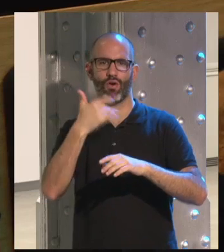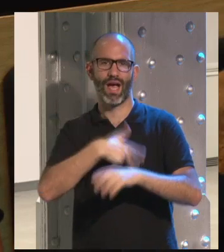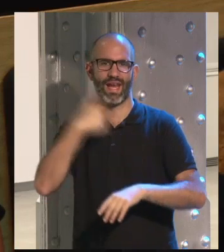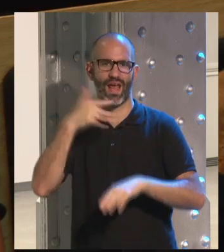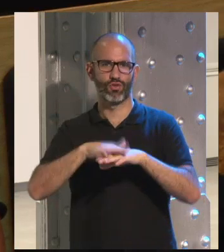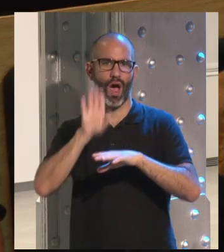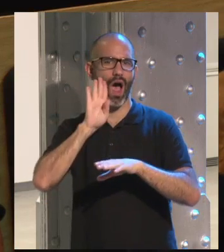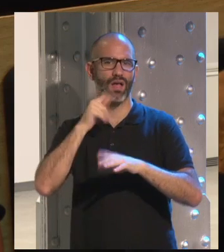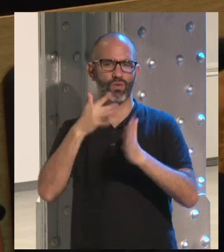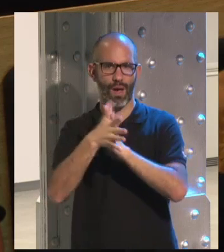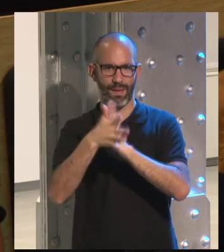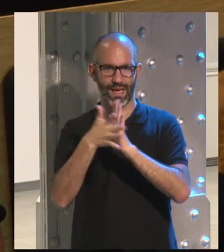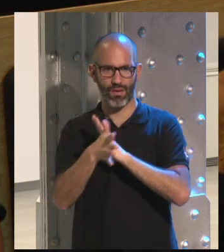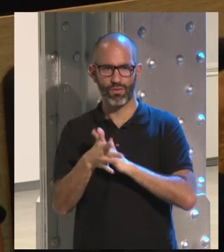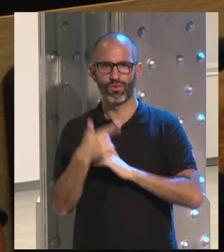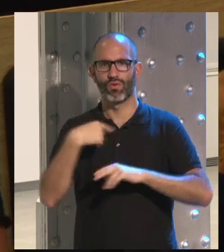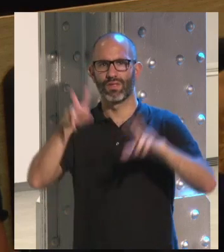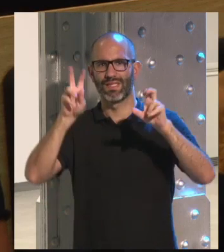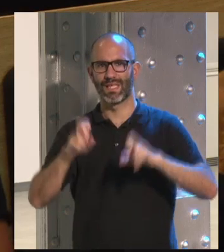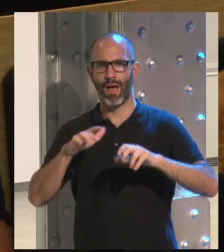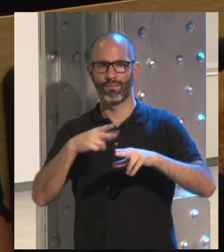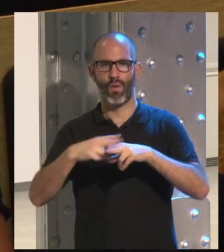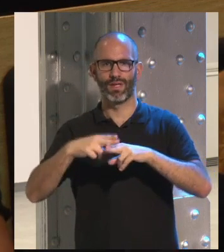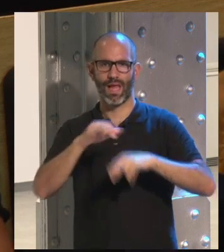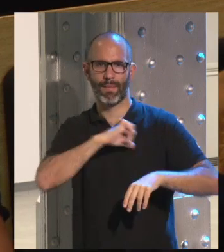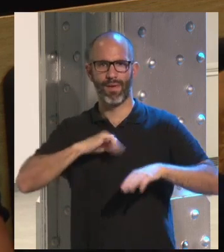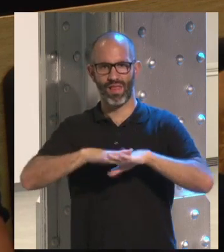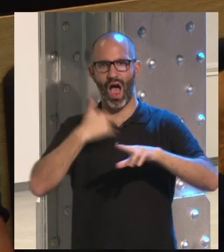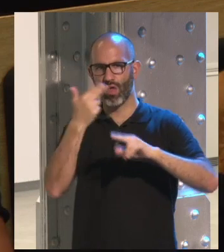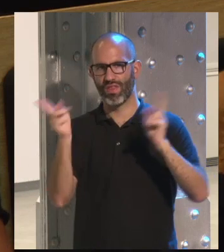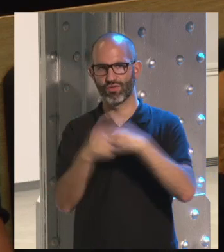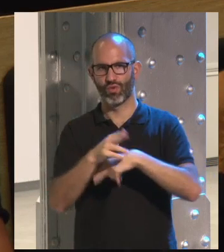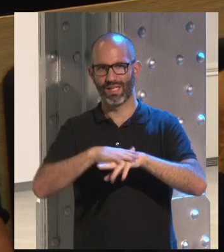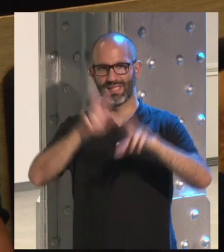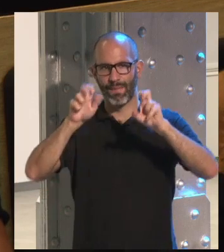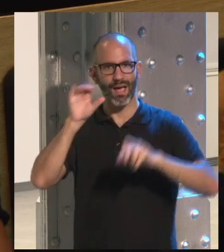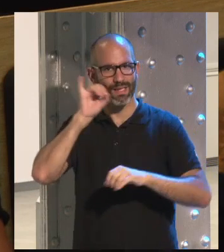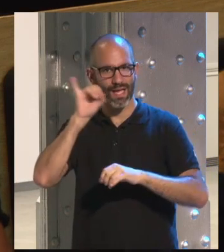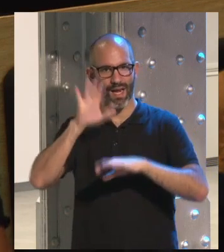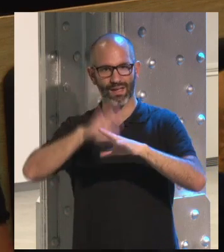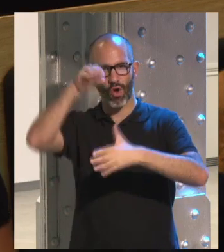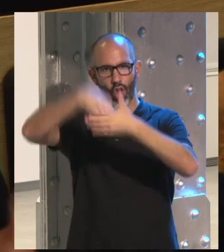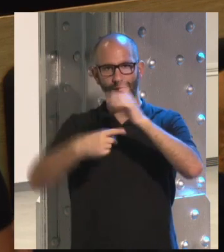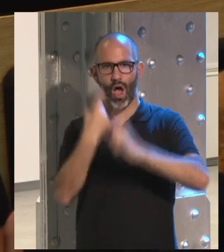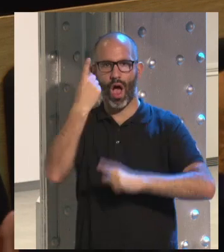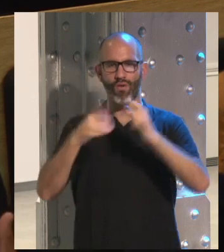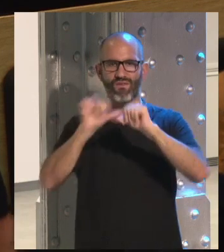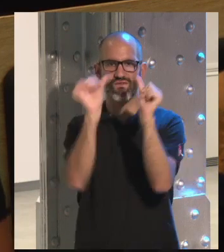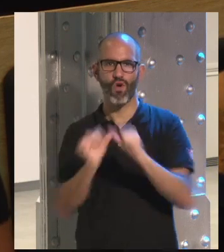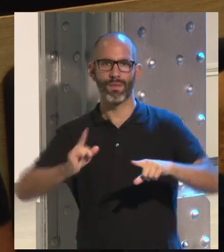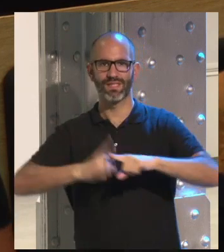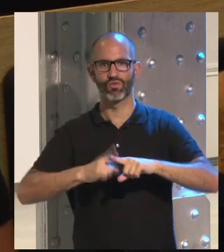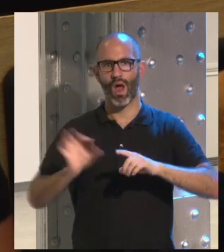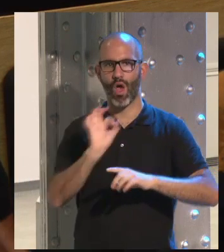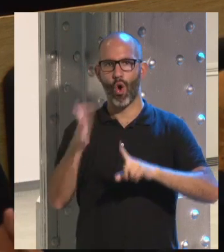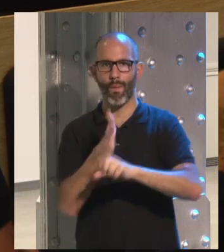estabas explicando la política de privacidad también y de censura de alguna forma de Instagram sobre los contenidos de alguna forma sexuales y